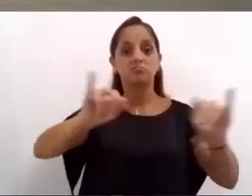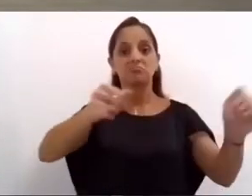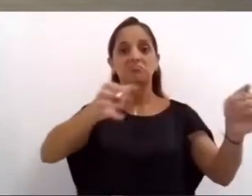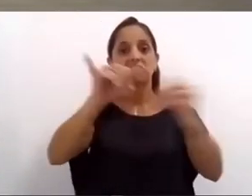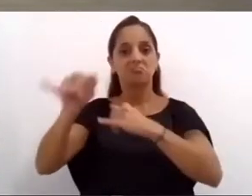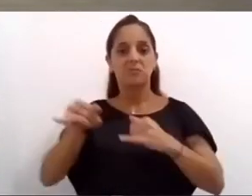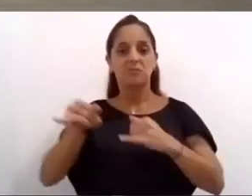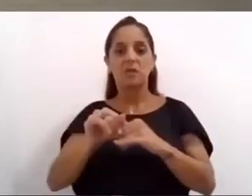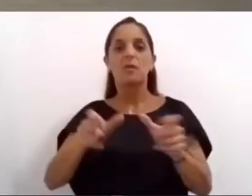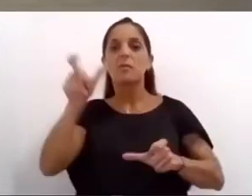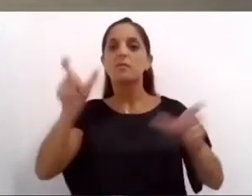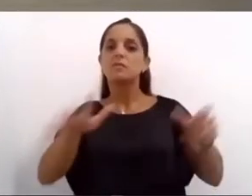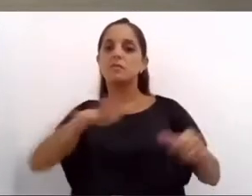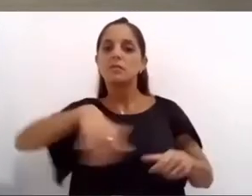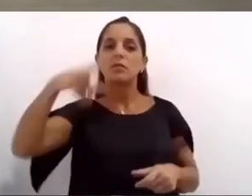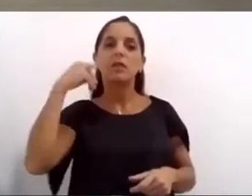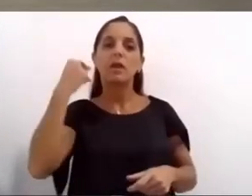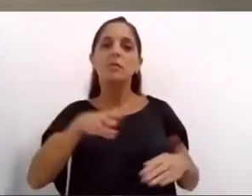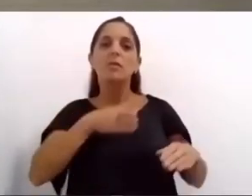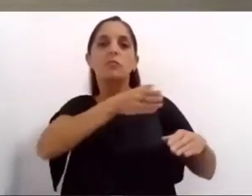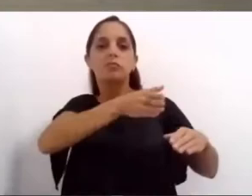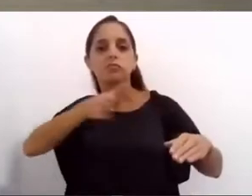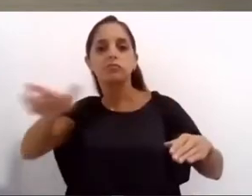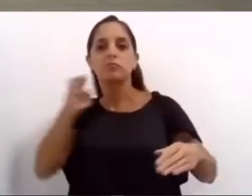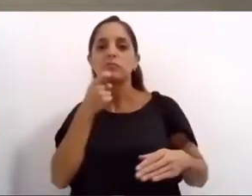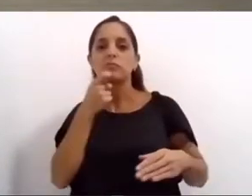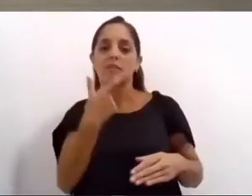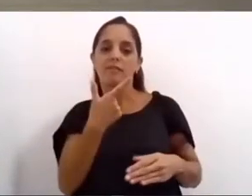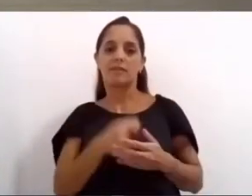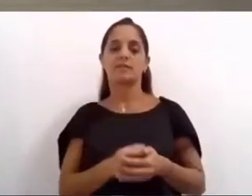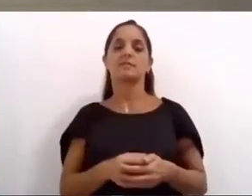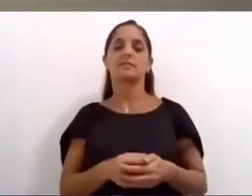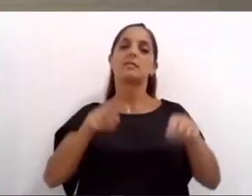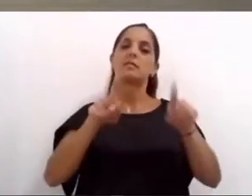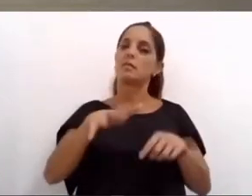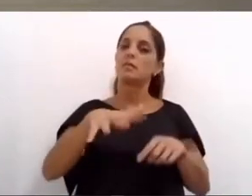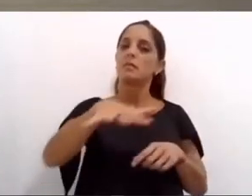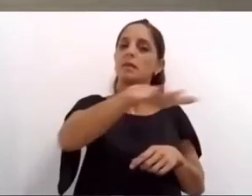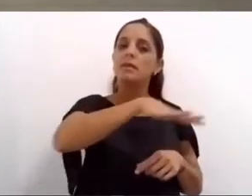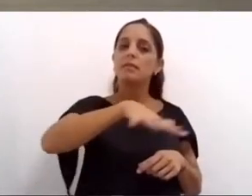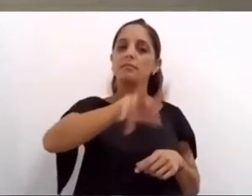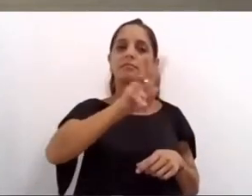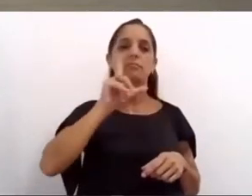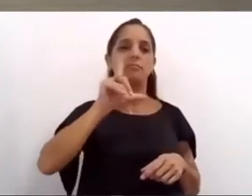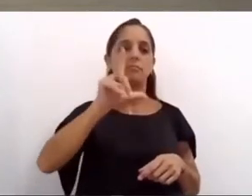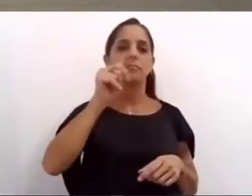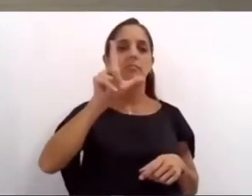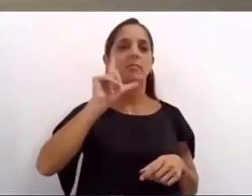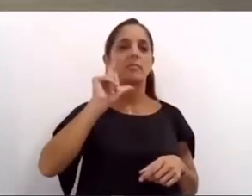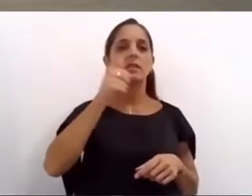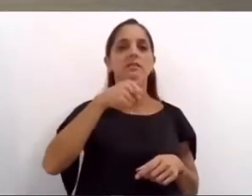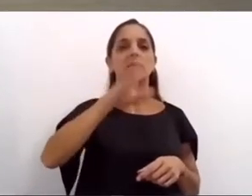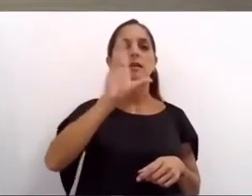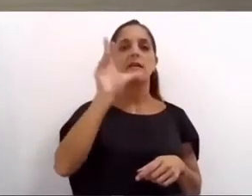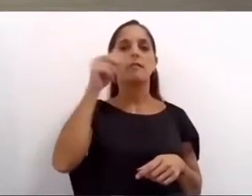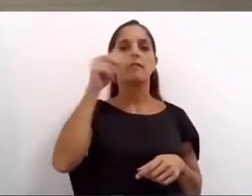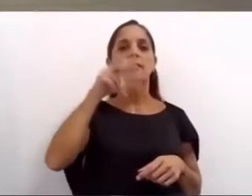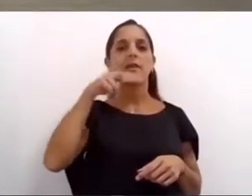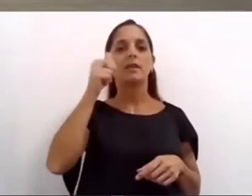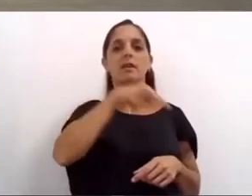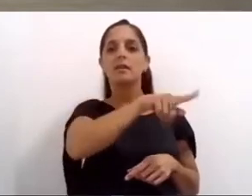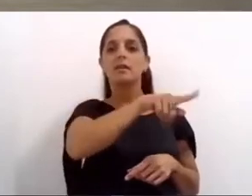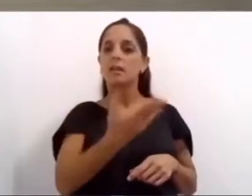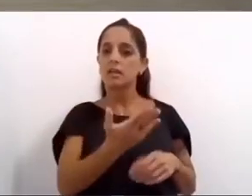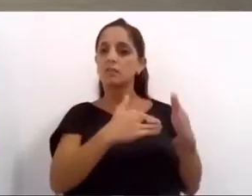etapa de las obras en villa banana y se encuentran en proceso la segunda y la tercera son 547 millones de